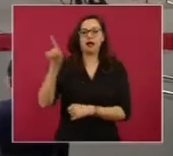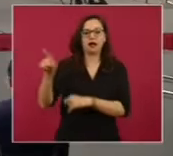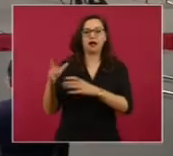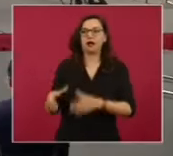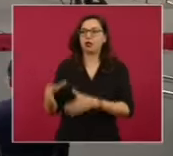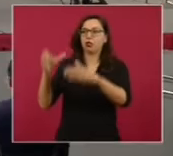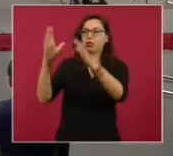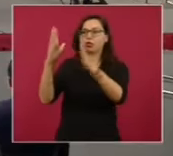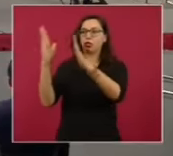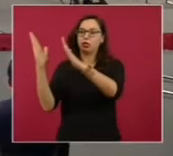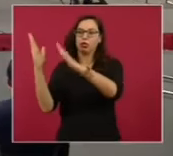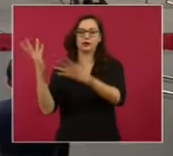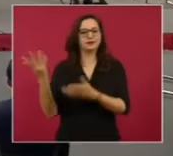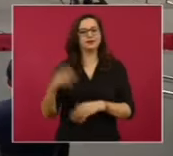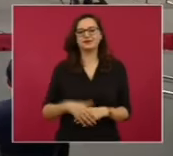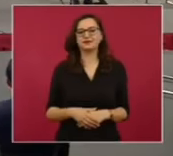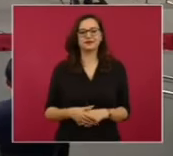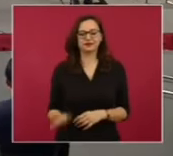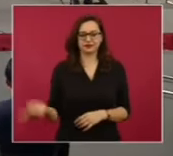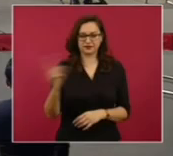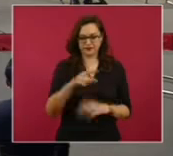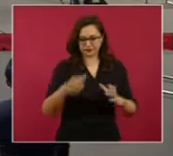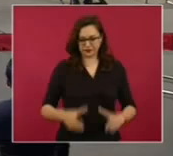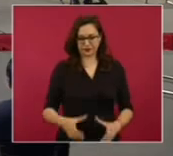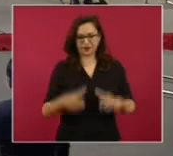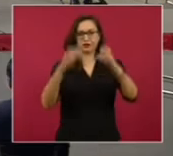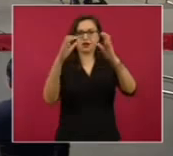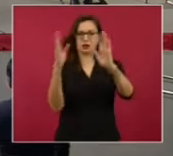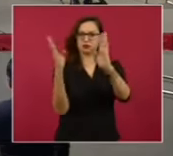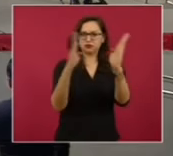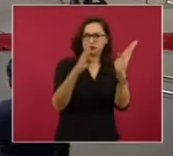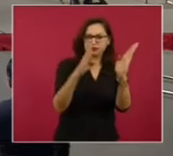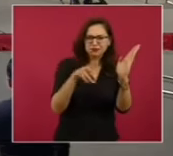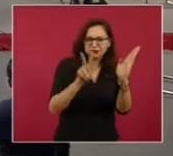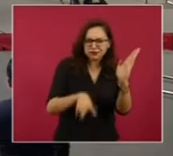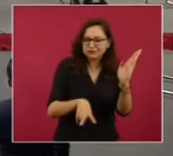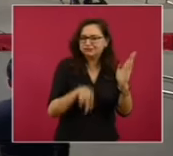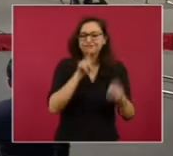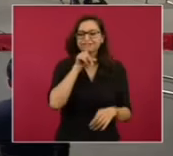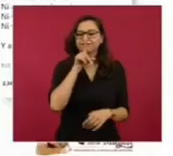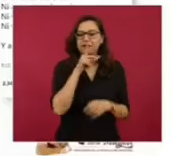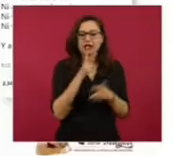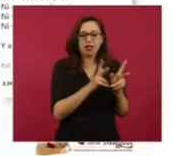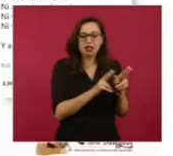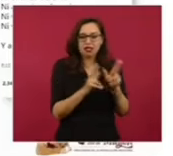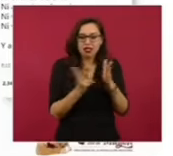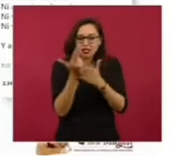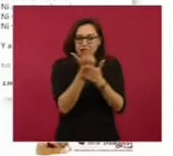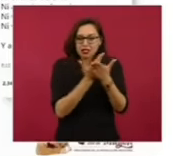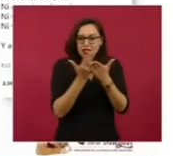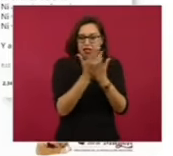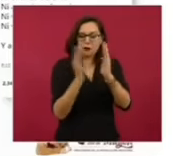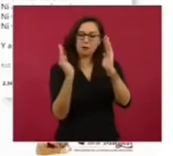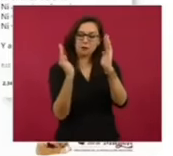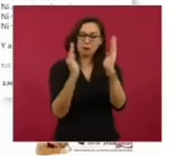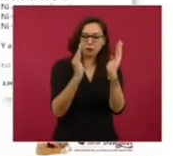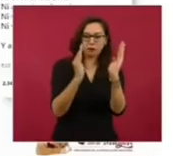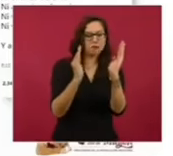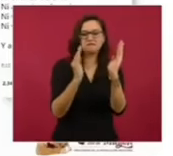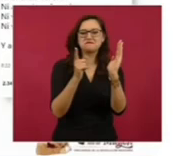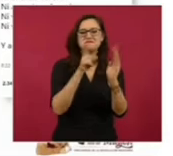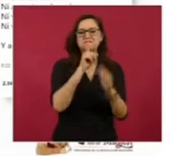inclinada fue manipulada. No corresponde con la realidad de la torre de control de tráfico aéreo del Aifa, cuya